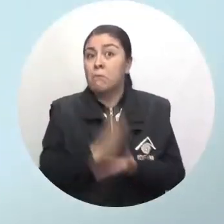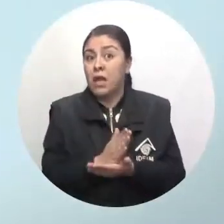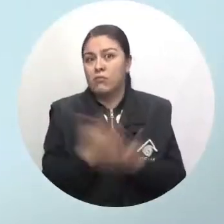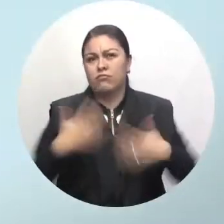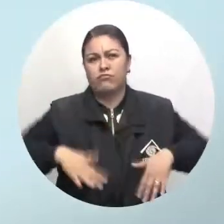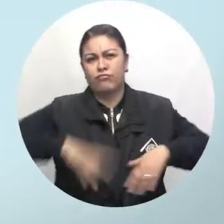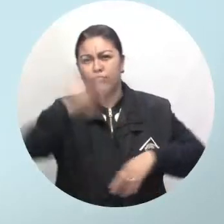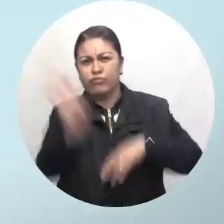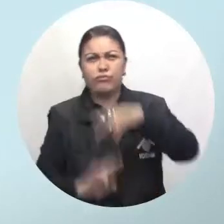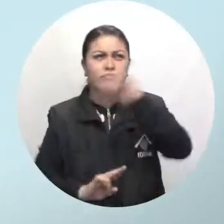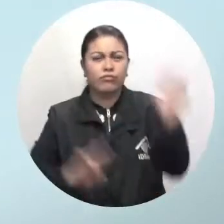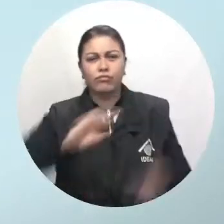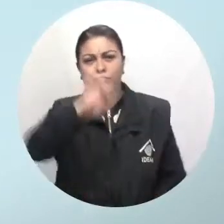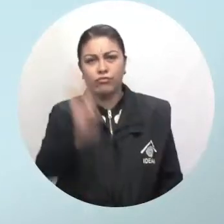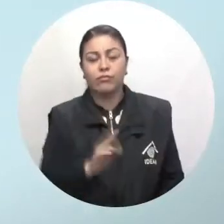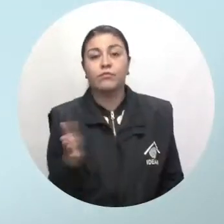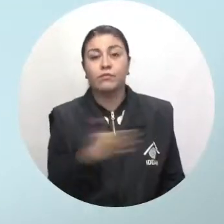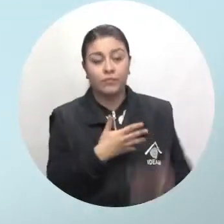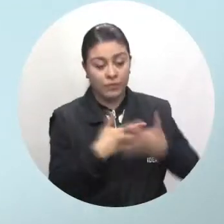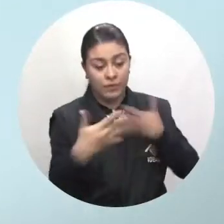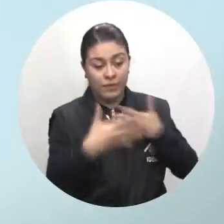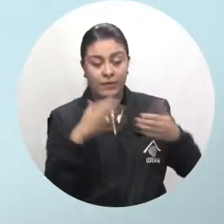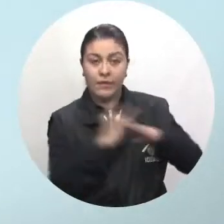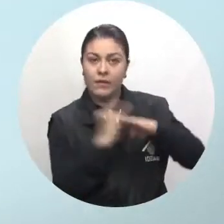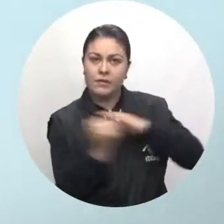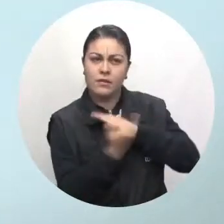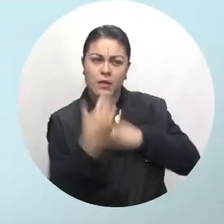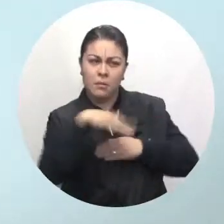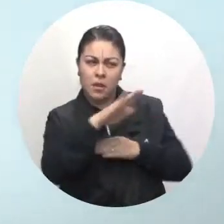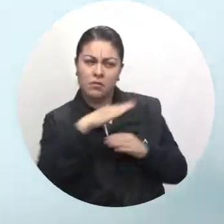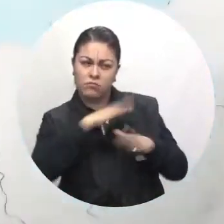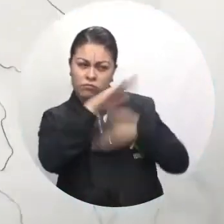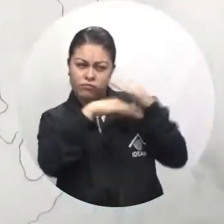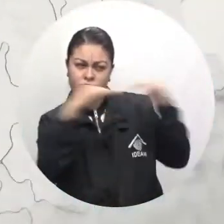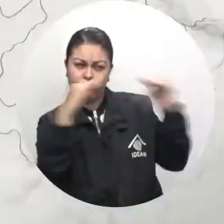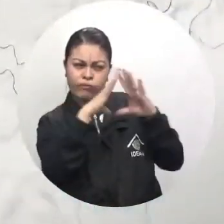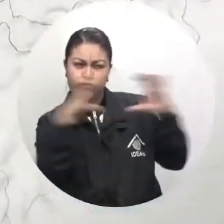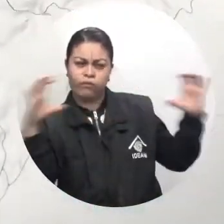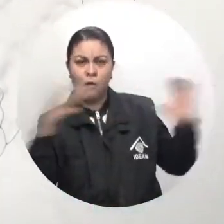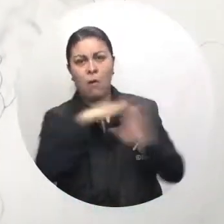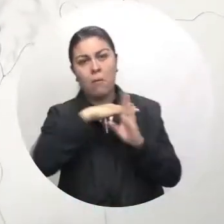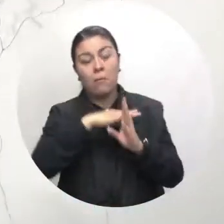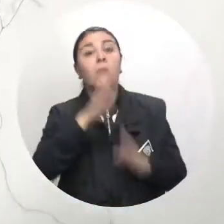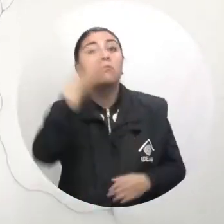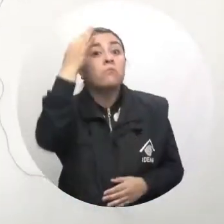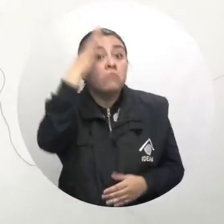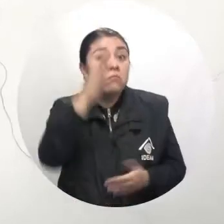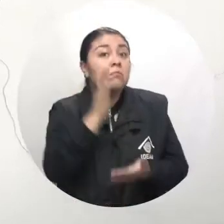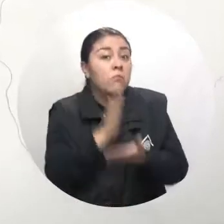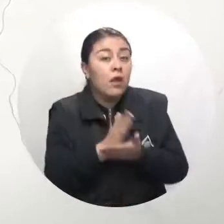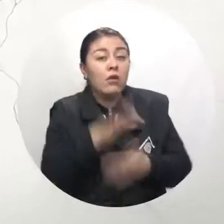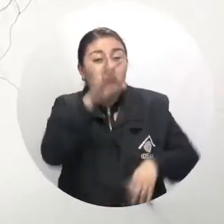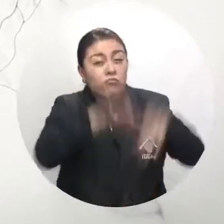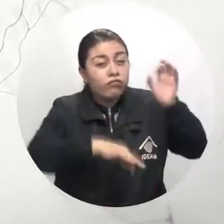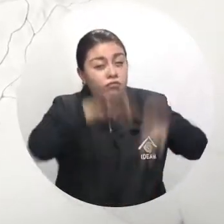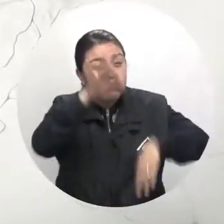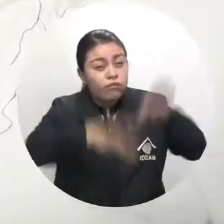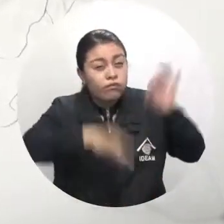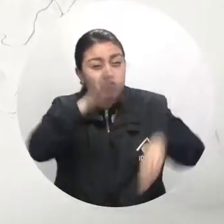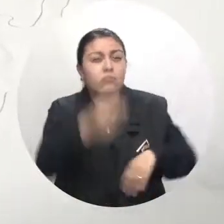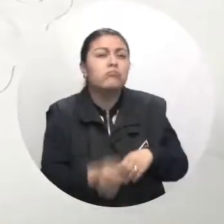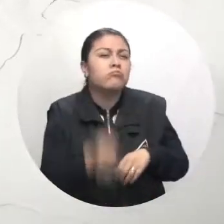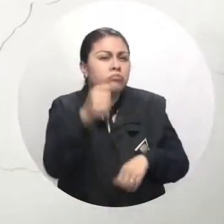tormenta eléctrica. En nuestras islas el cielo se verá entre parcial y mayormente cubierto, sin embargo no se descartan algunas lloviznas